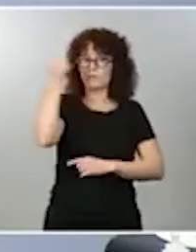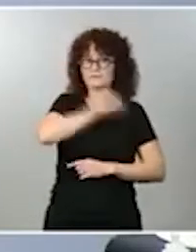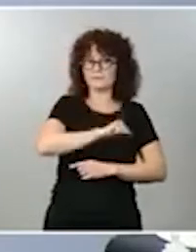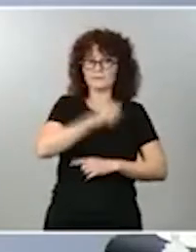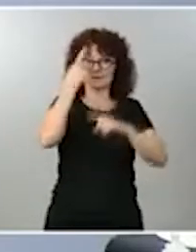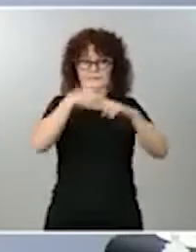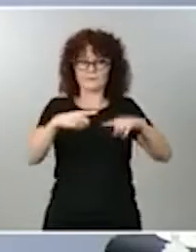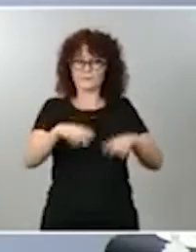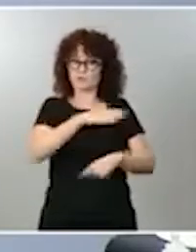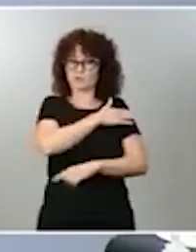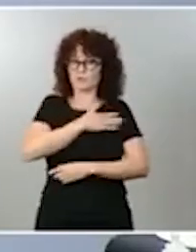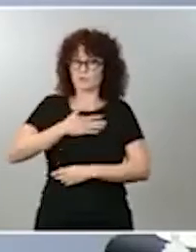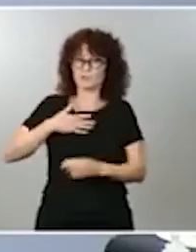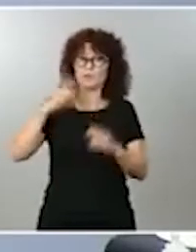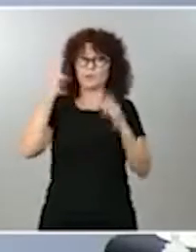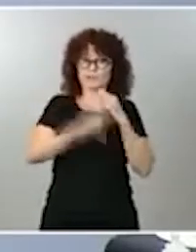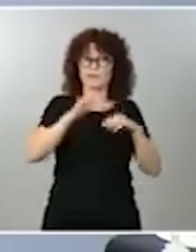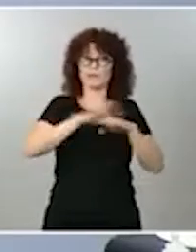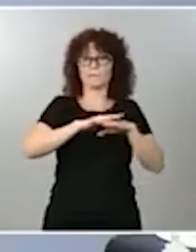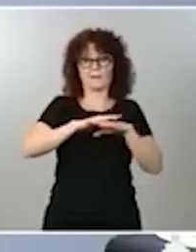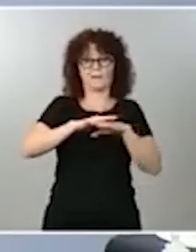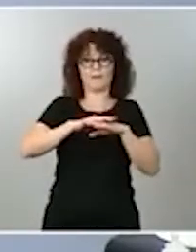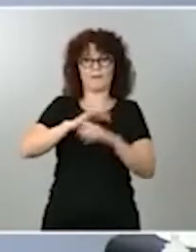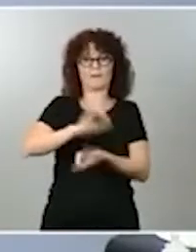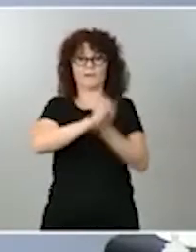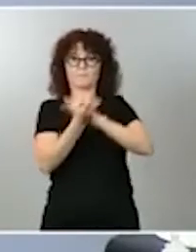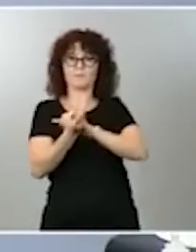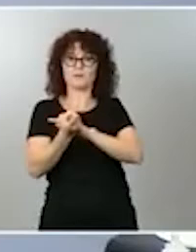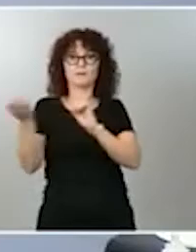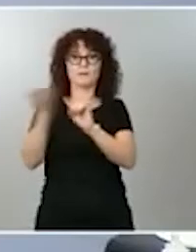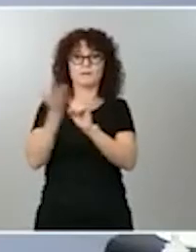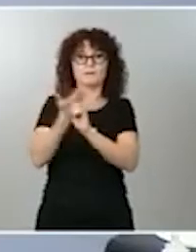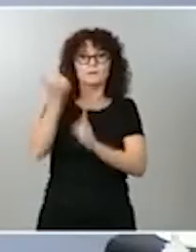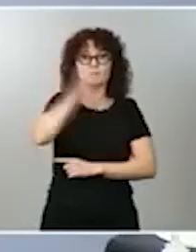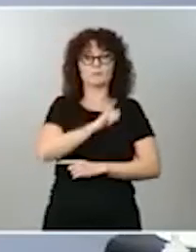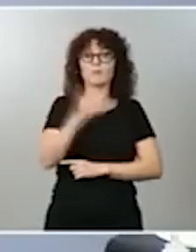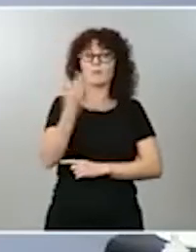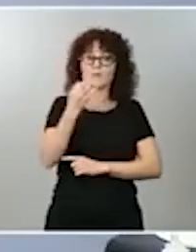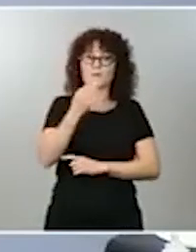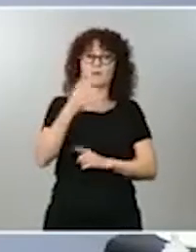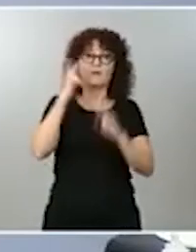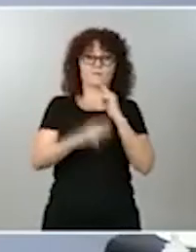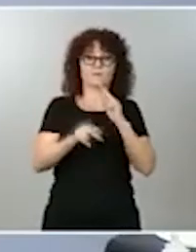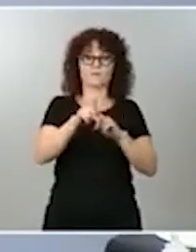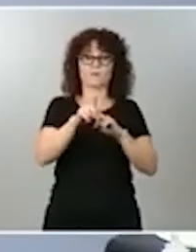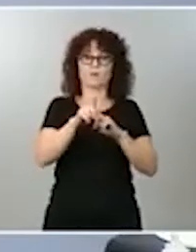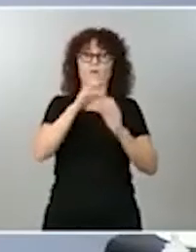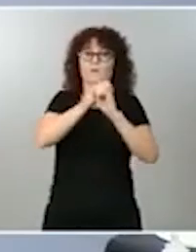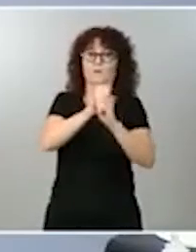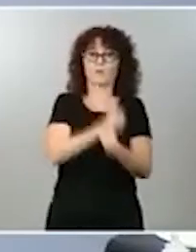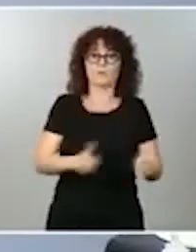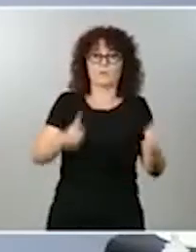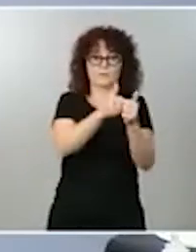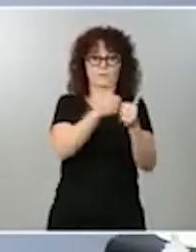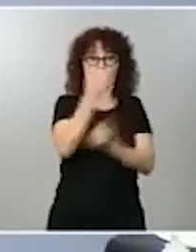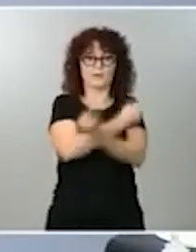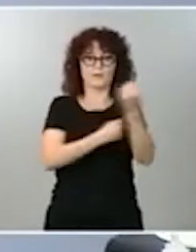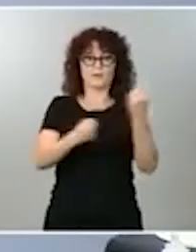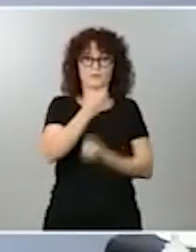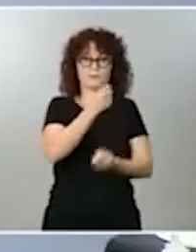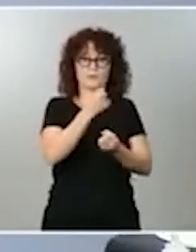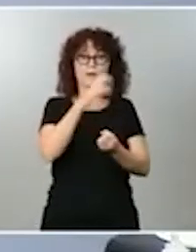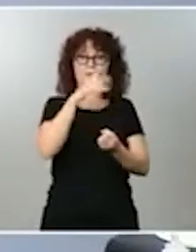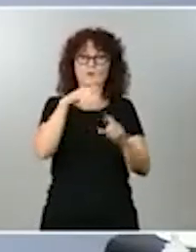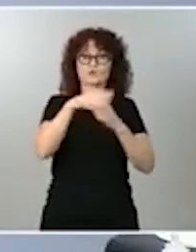erradicar las violencias machistas, es precisamente la dependencia económica de las mujeres o la situación de precariedad de las mujeres.